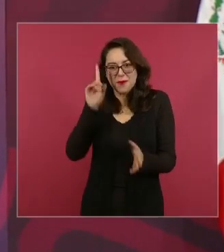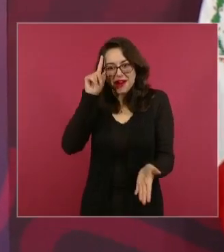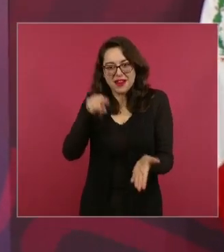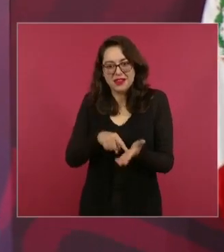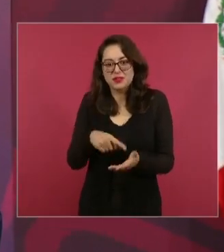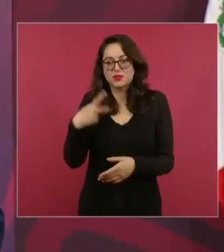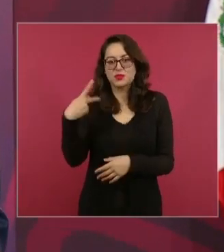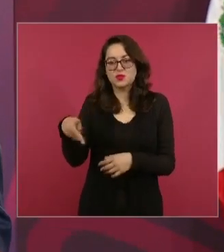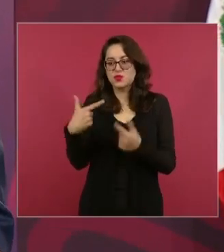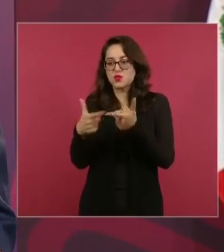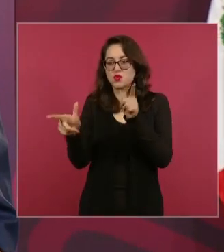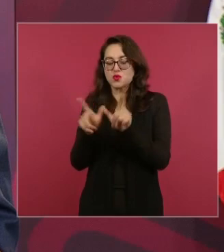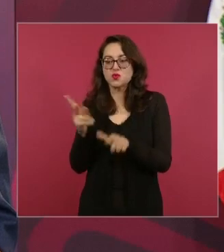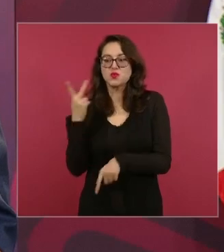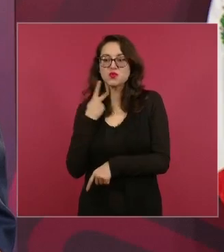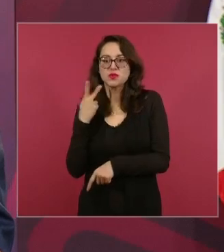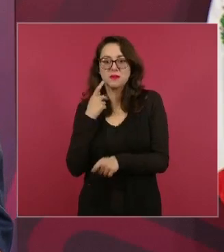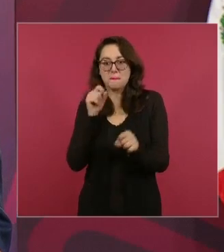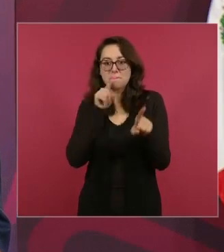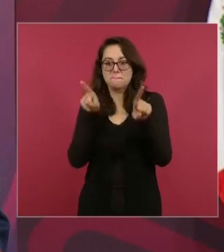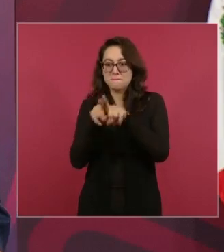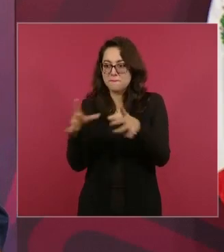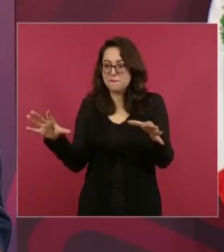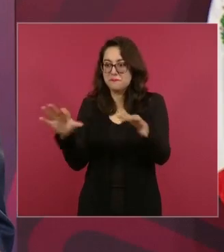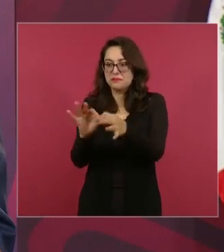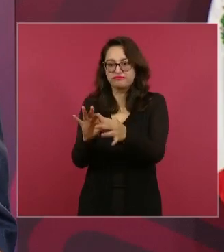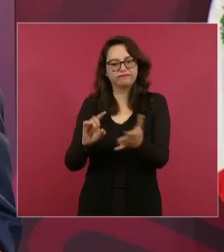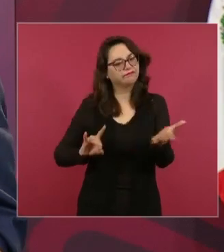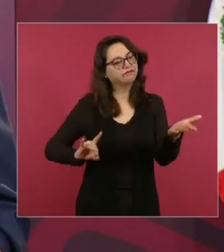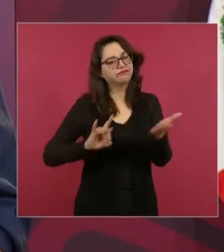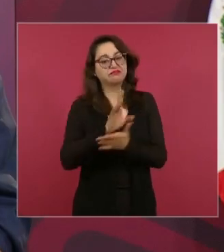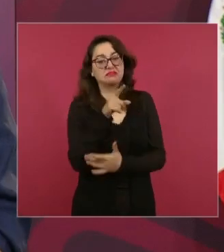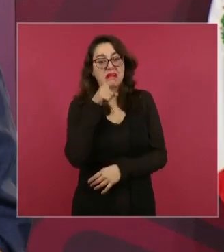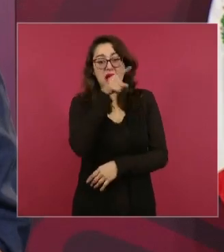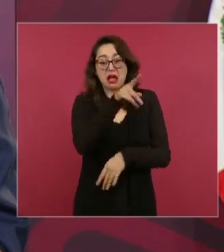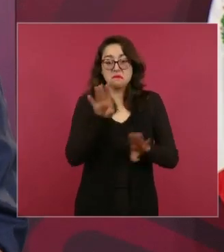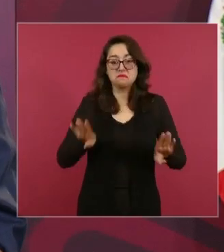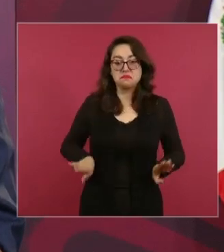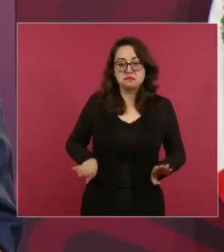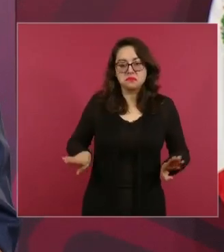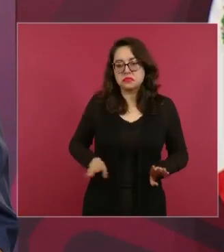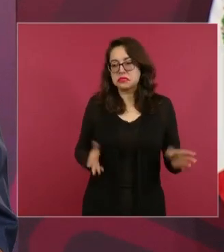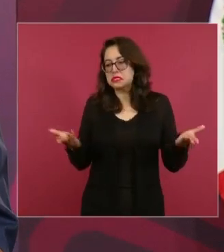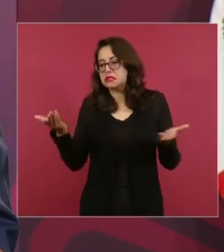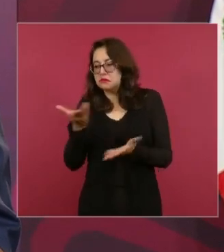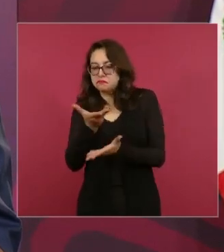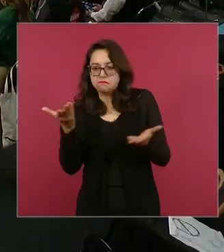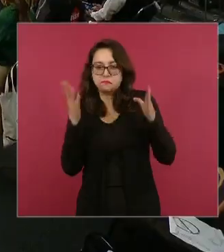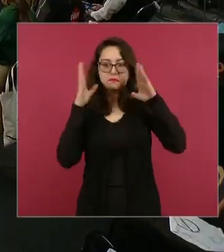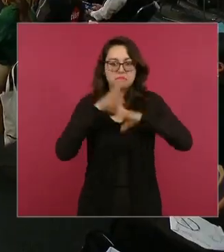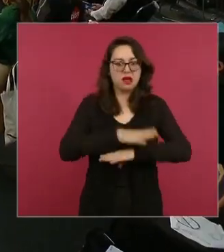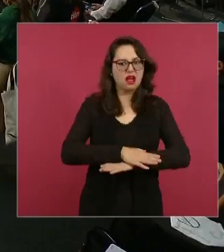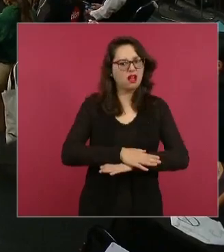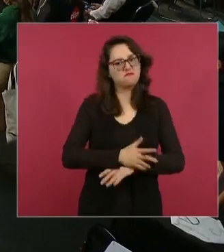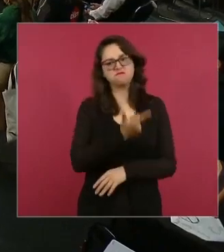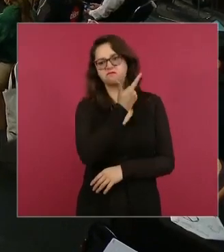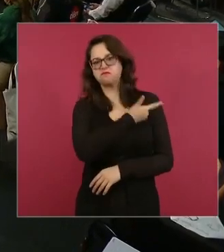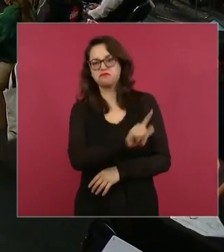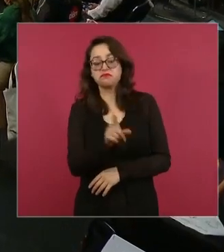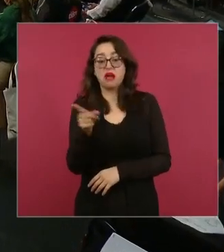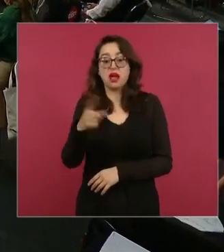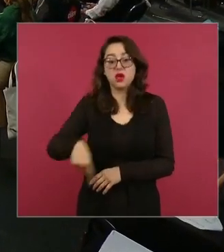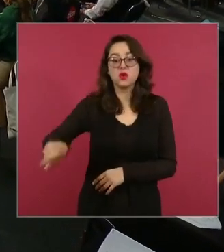conciliador y estos quieren la confrontación esos